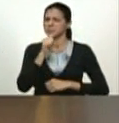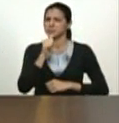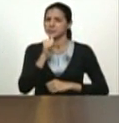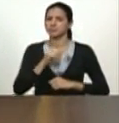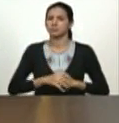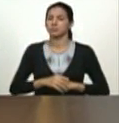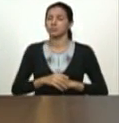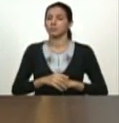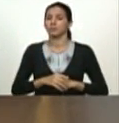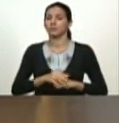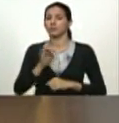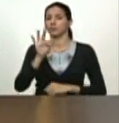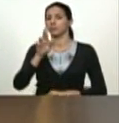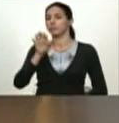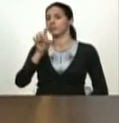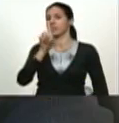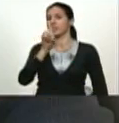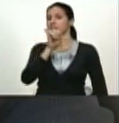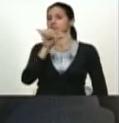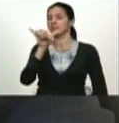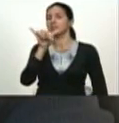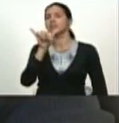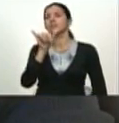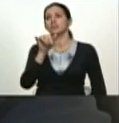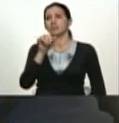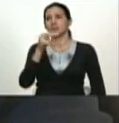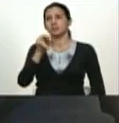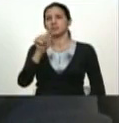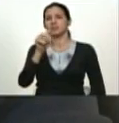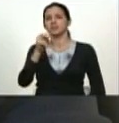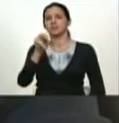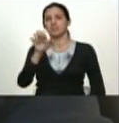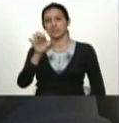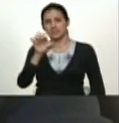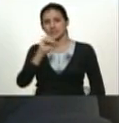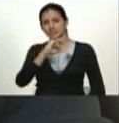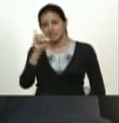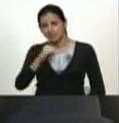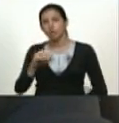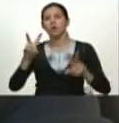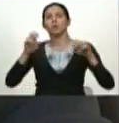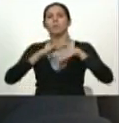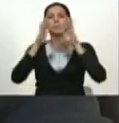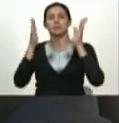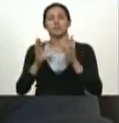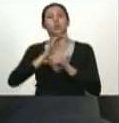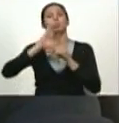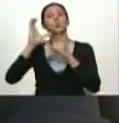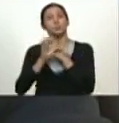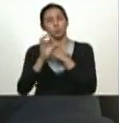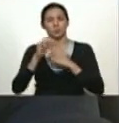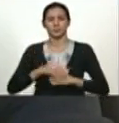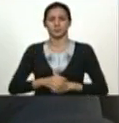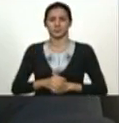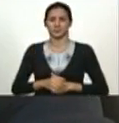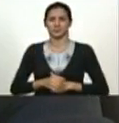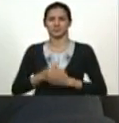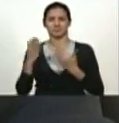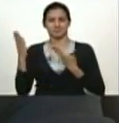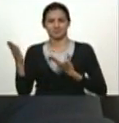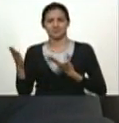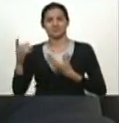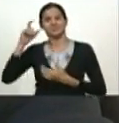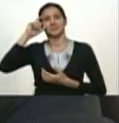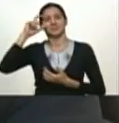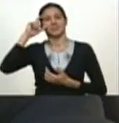compañero Freddy Ñañez nuevo ministro del poder popular para la cultura Freddy Freddy Freddy